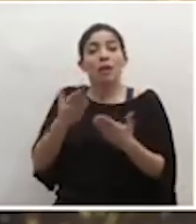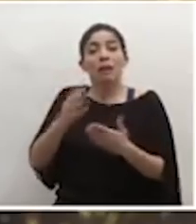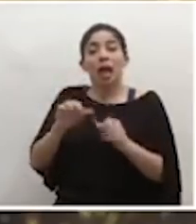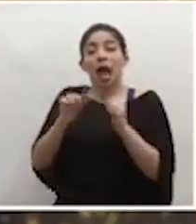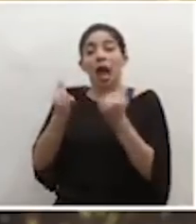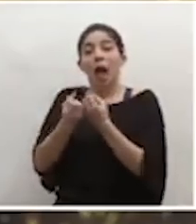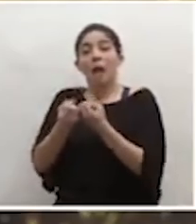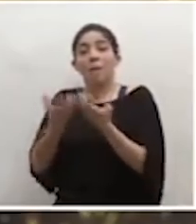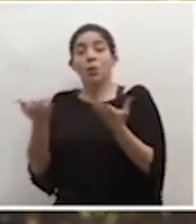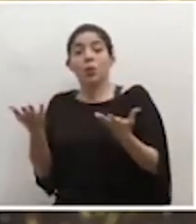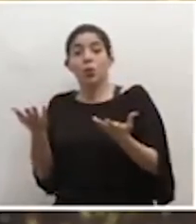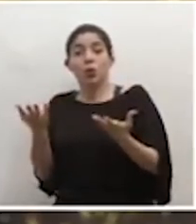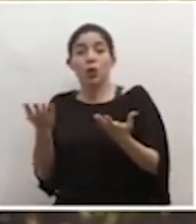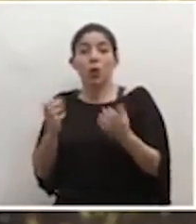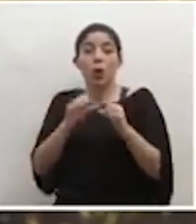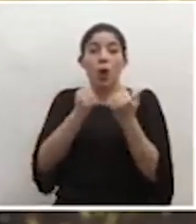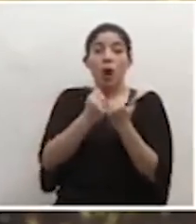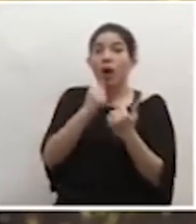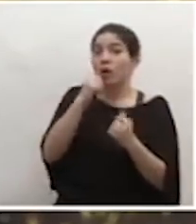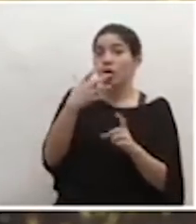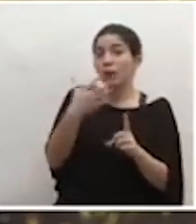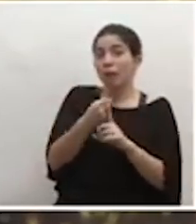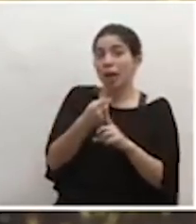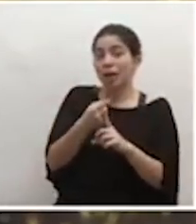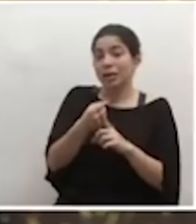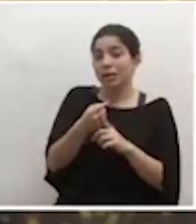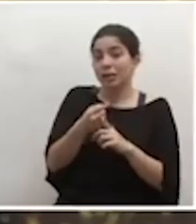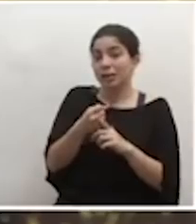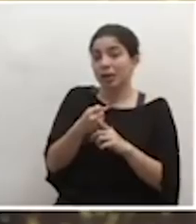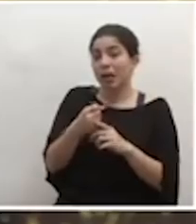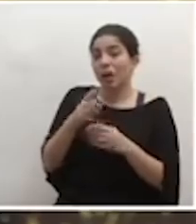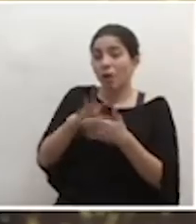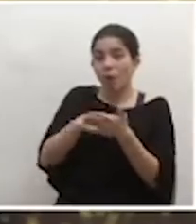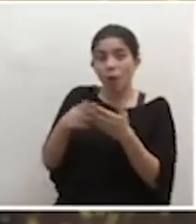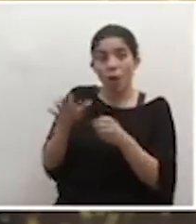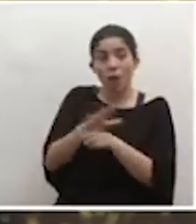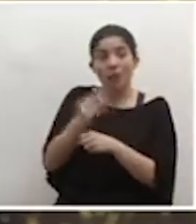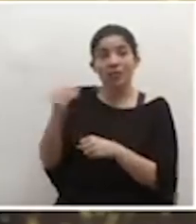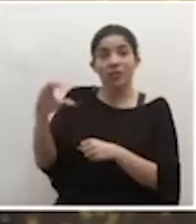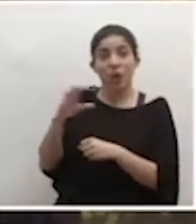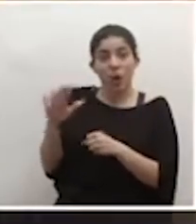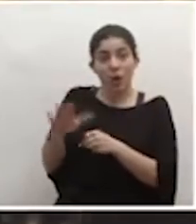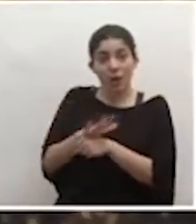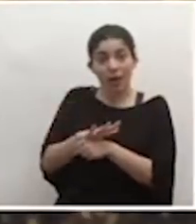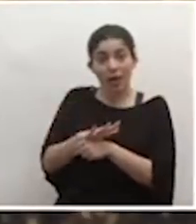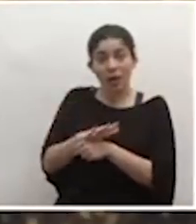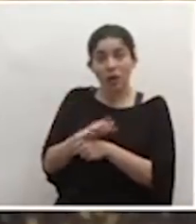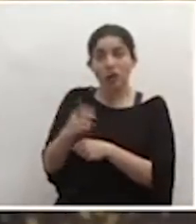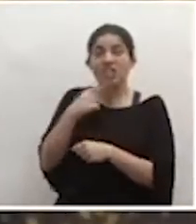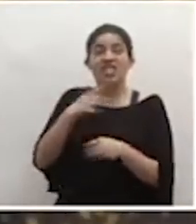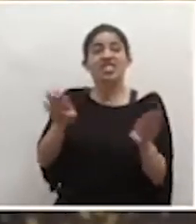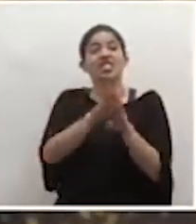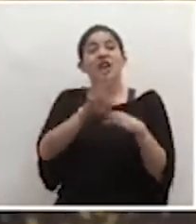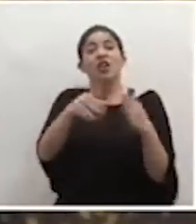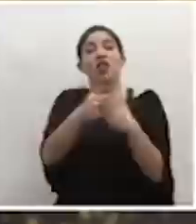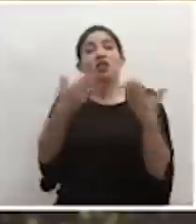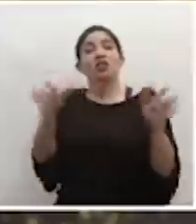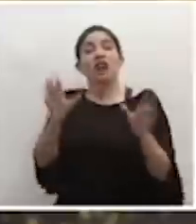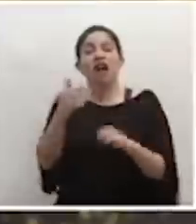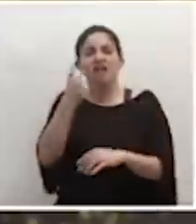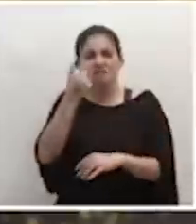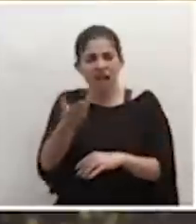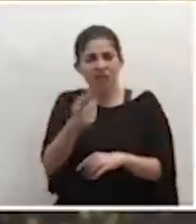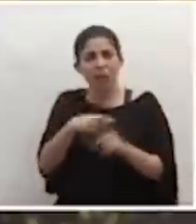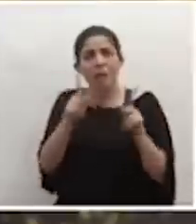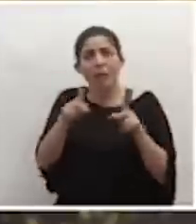sector público, sectores que no están afectados por la pandemia, con jornadas completas, salarios completos, decir cierren todo y ya es muy fácil. Pero hay